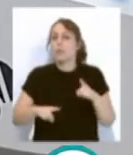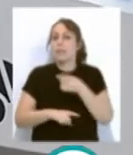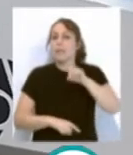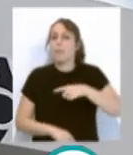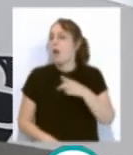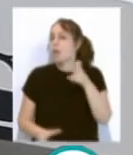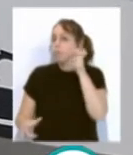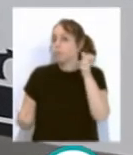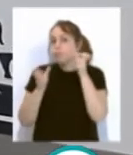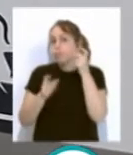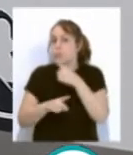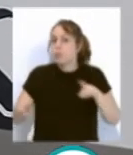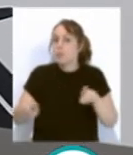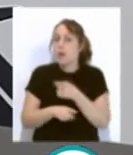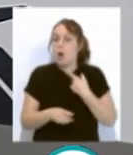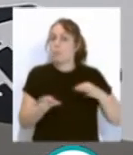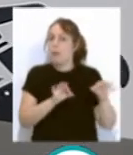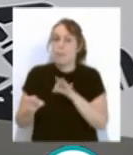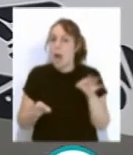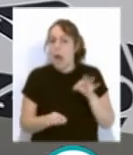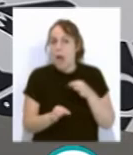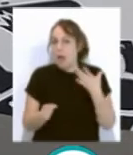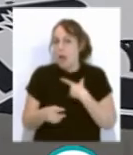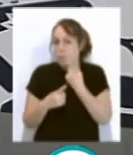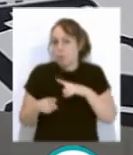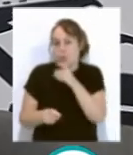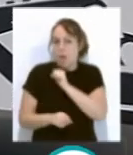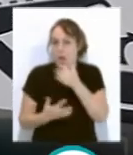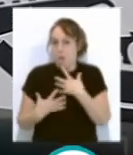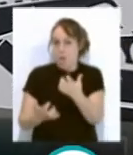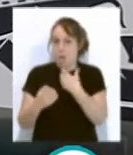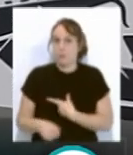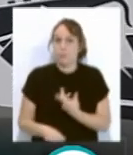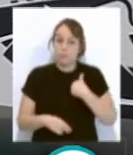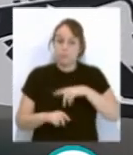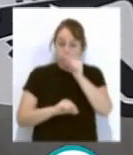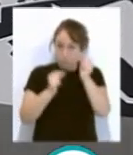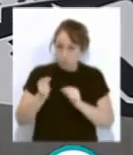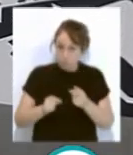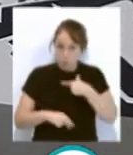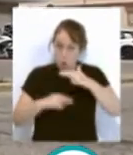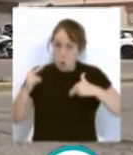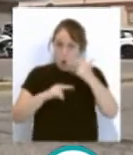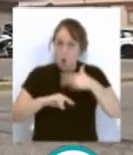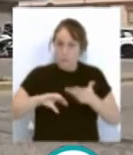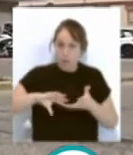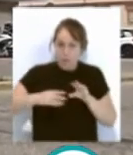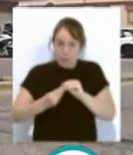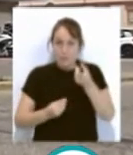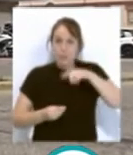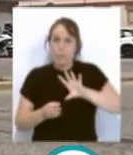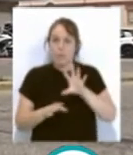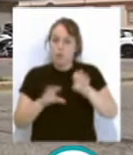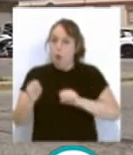maquetas o preparar una jazz session. El presupuesto, tanto de las obras de acondicionamiento como de la adquisición del equipamiento